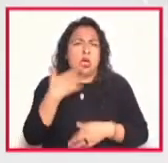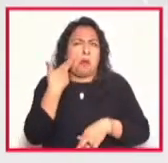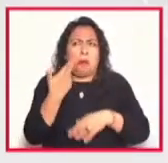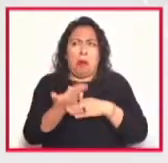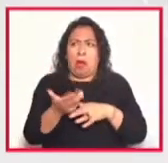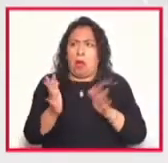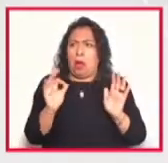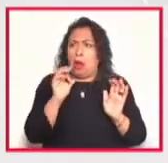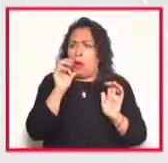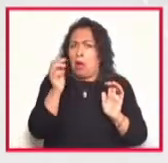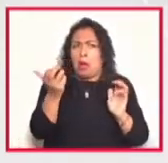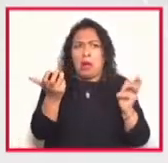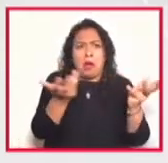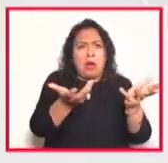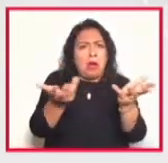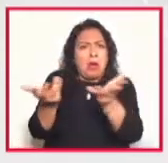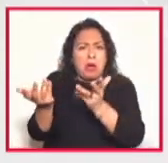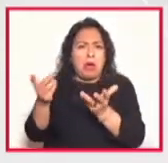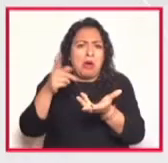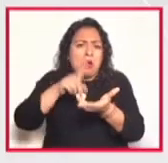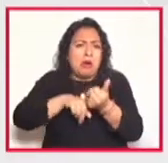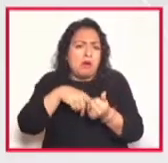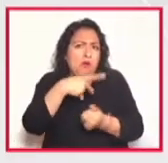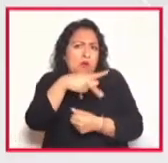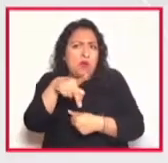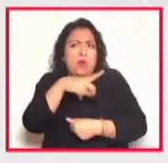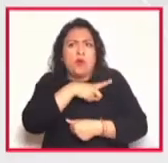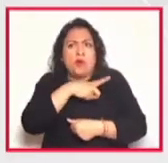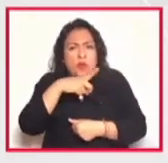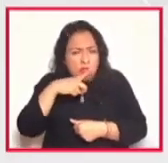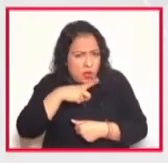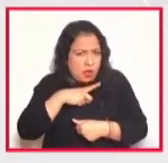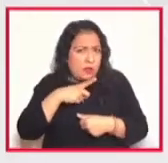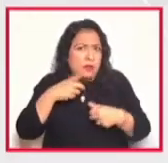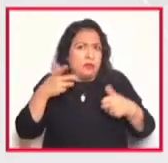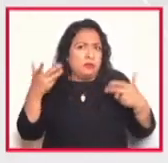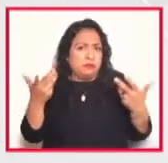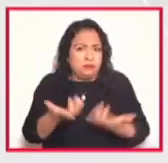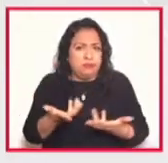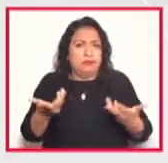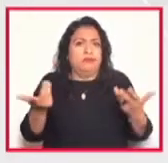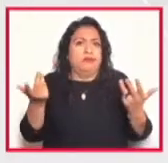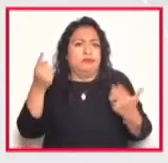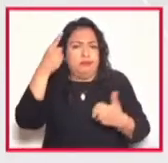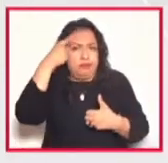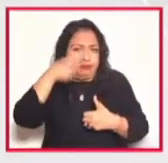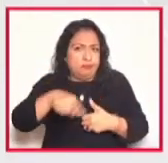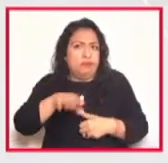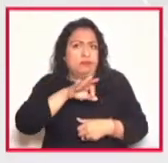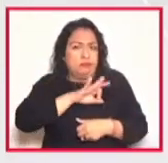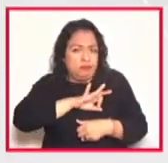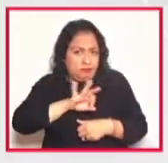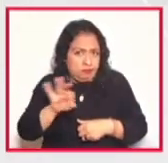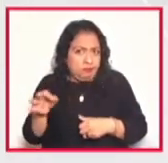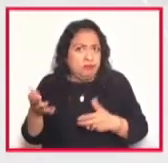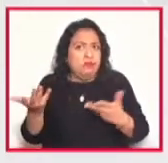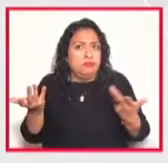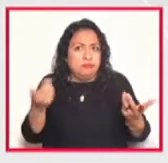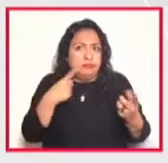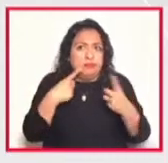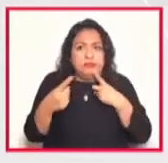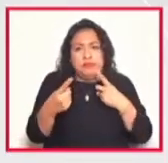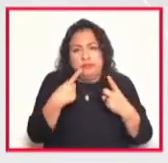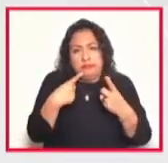sobre las acciones que se tienen que tomar en construcción de la posibilidad de estos diálogos